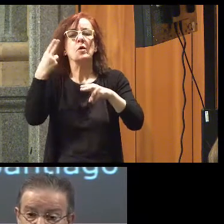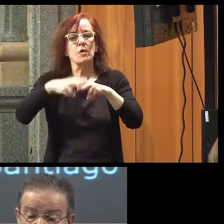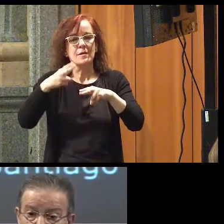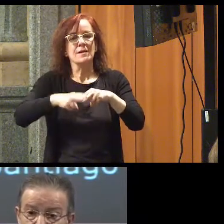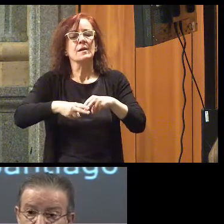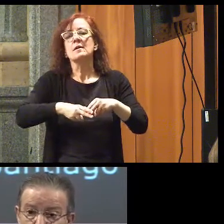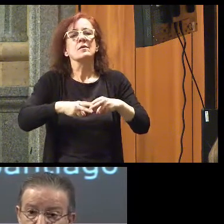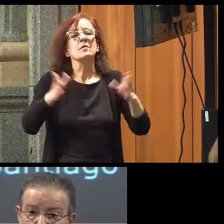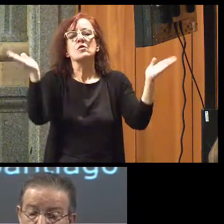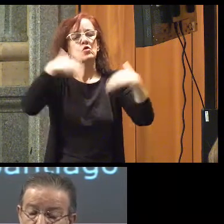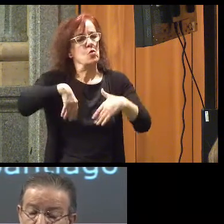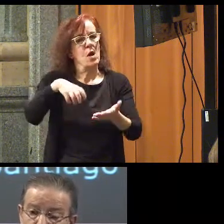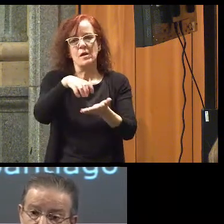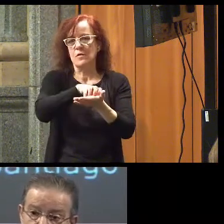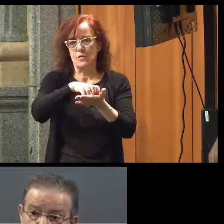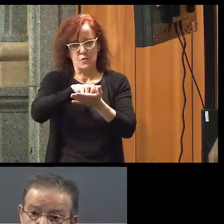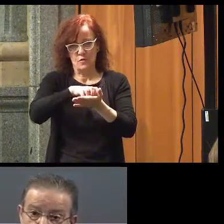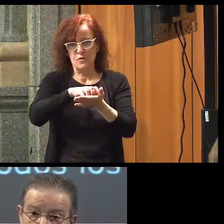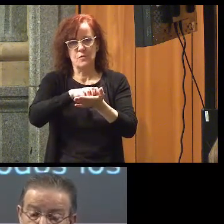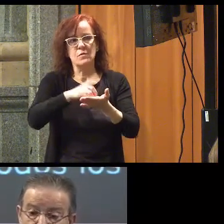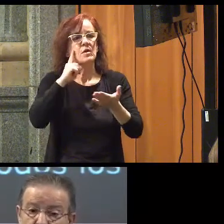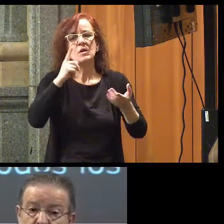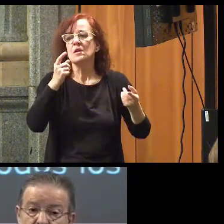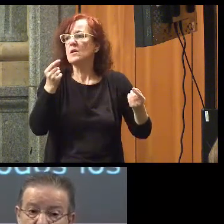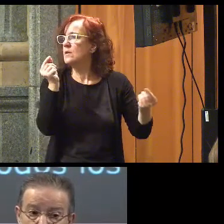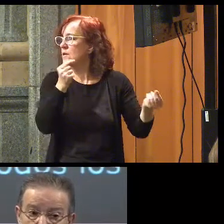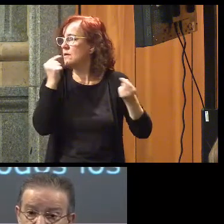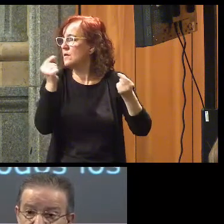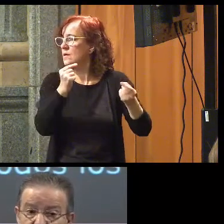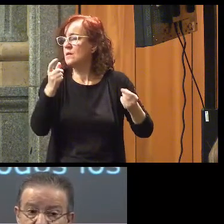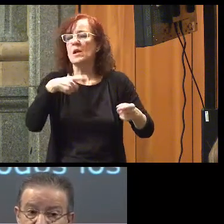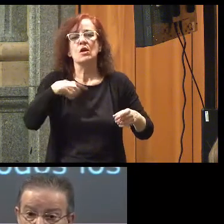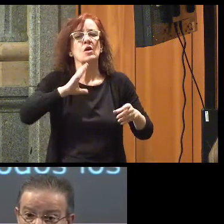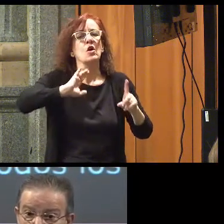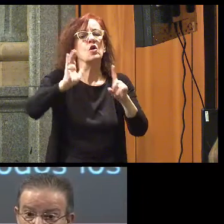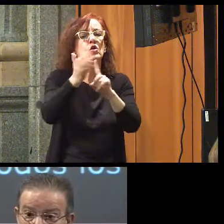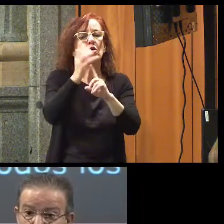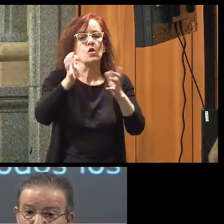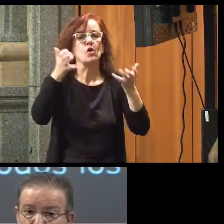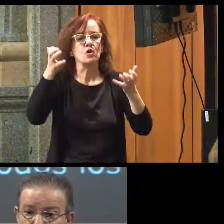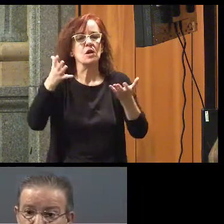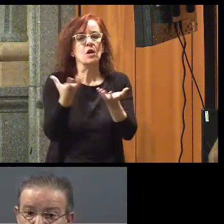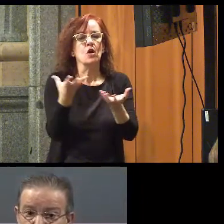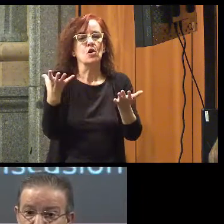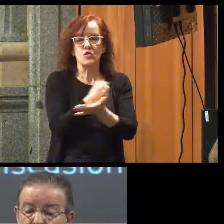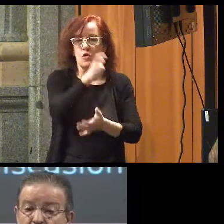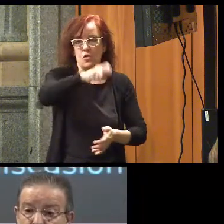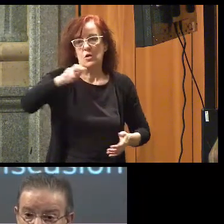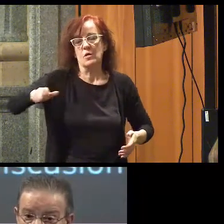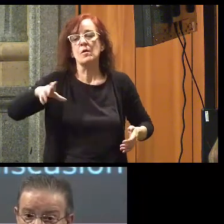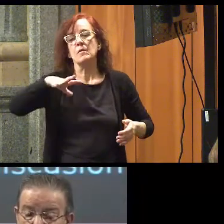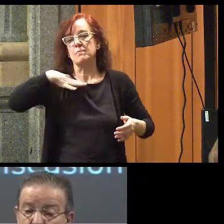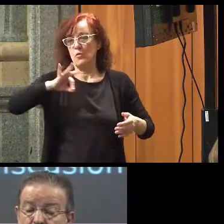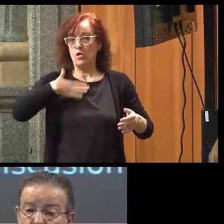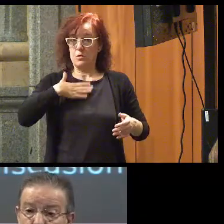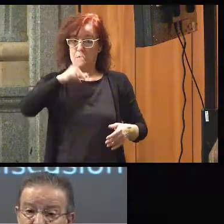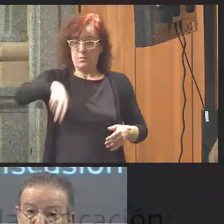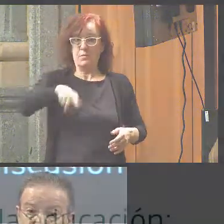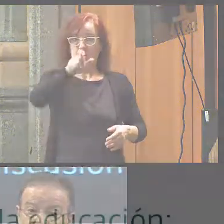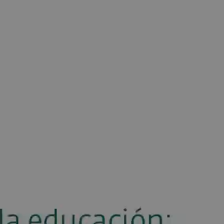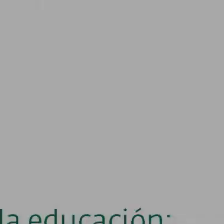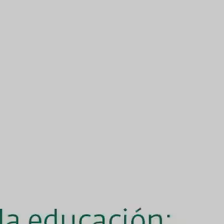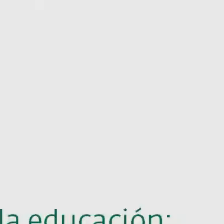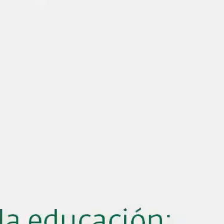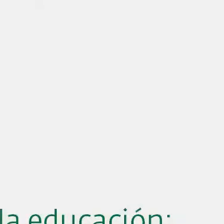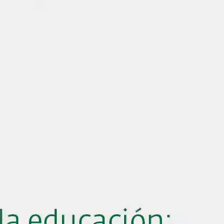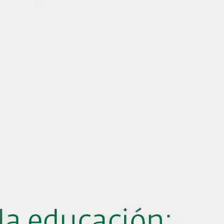sin ningún tipo de discusión el conseguir que todo ser humano, por hecho de serlo, por ser ciudadano, pueda